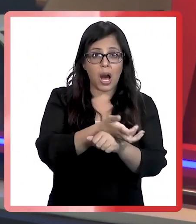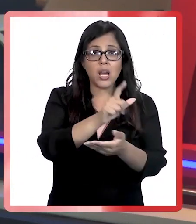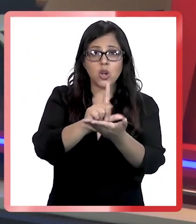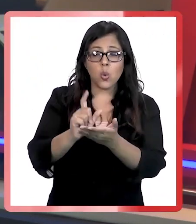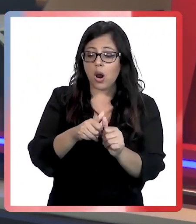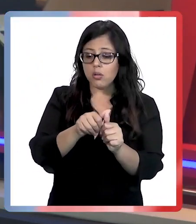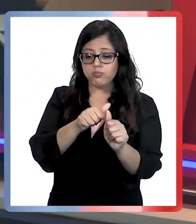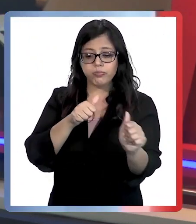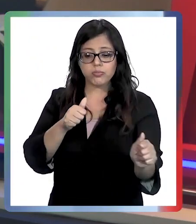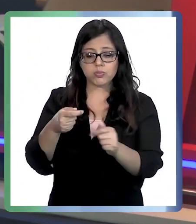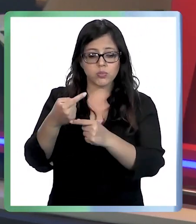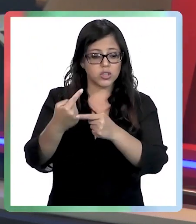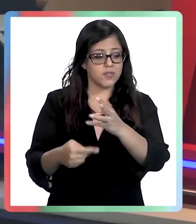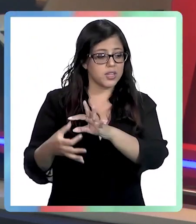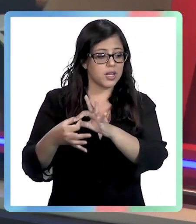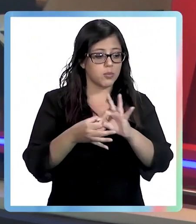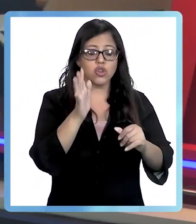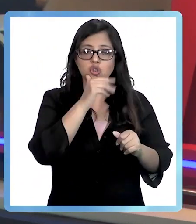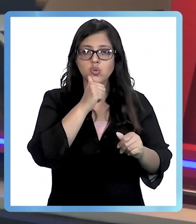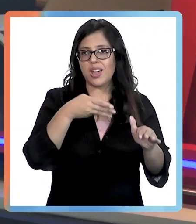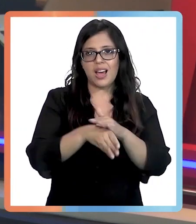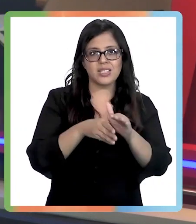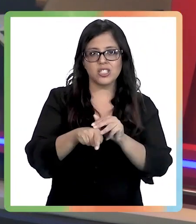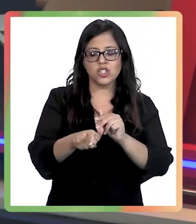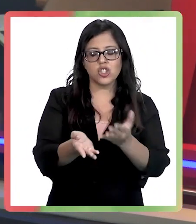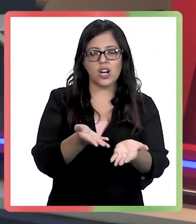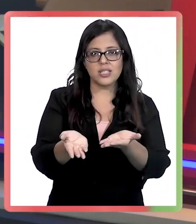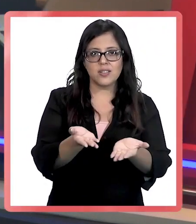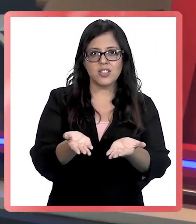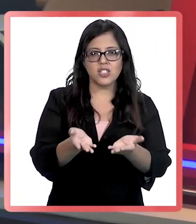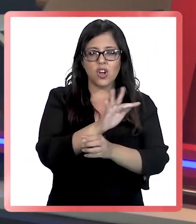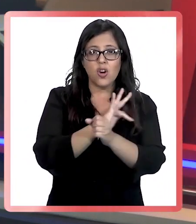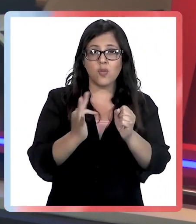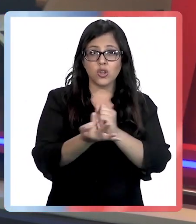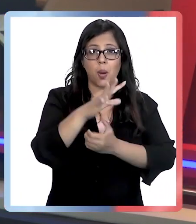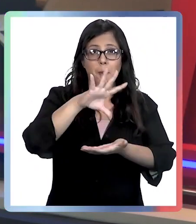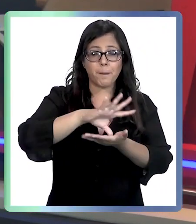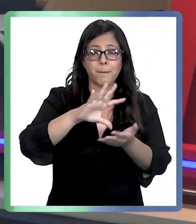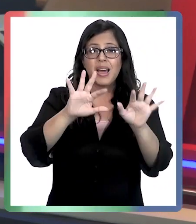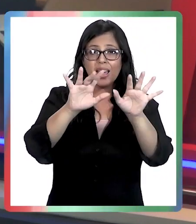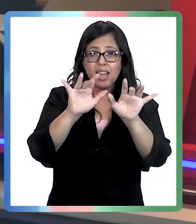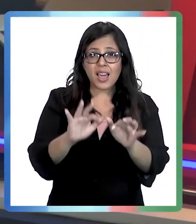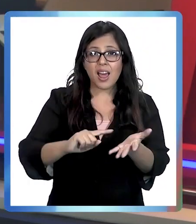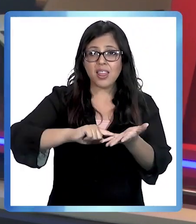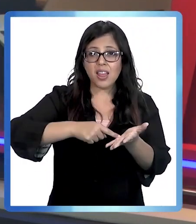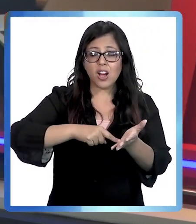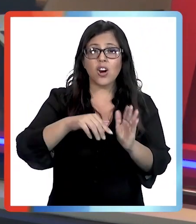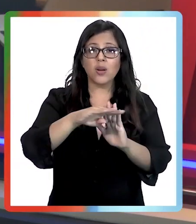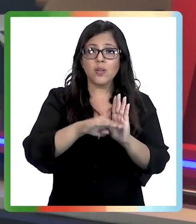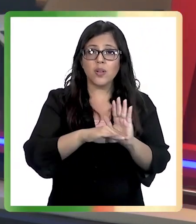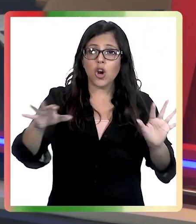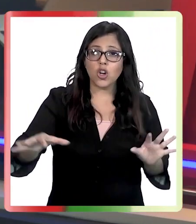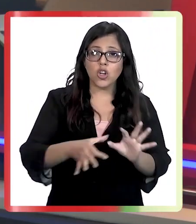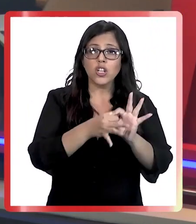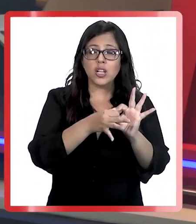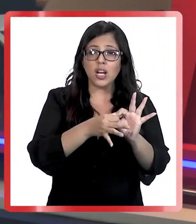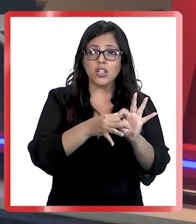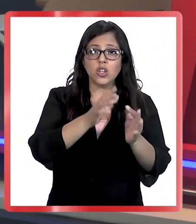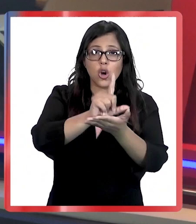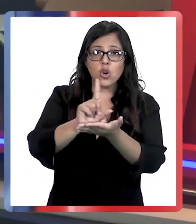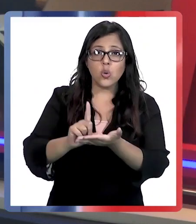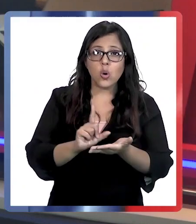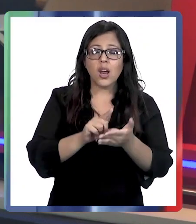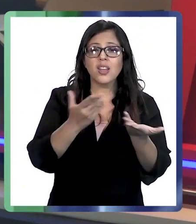aisladas que, por diferentes motivos, no tienen acceso a este servicio. Fundación País Digital, a través del programa Conectando